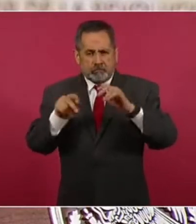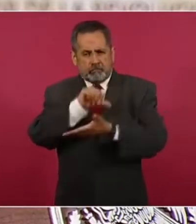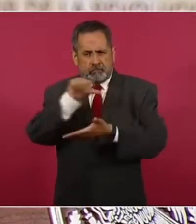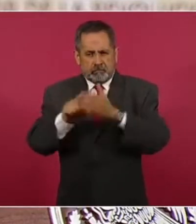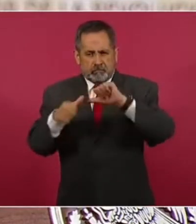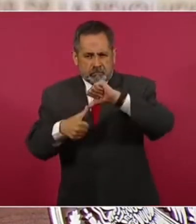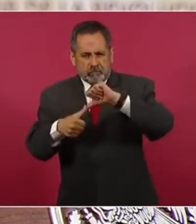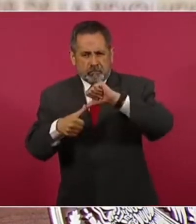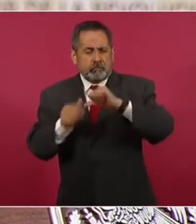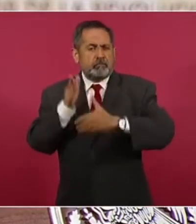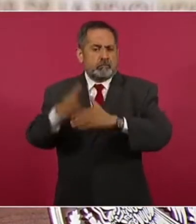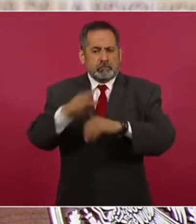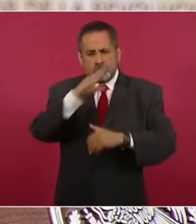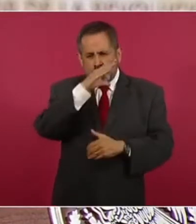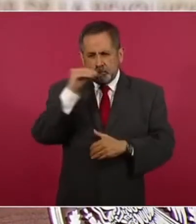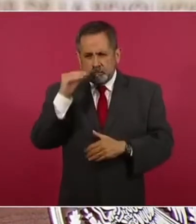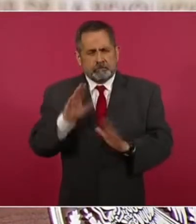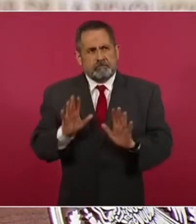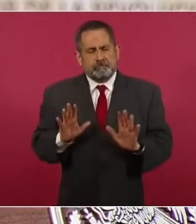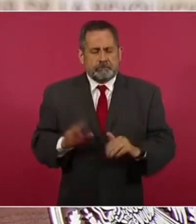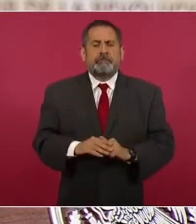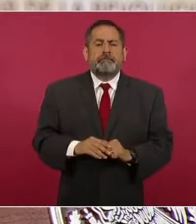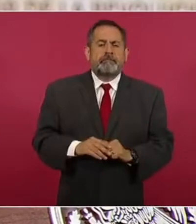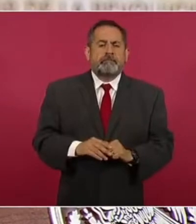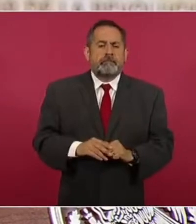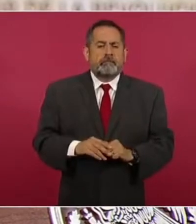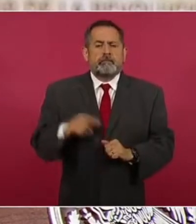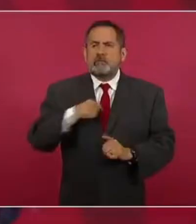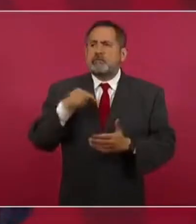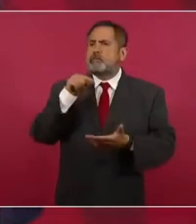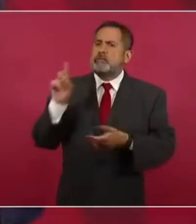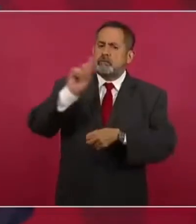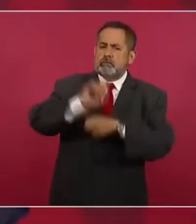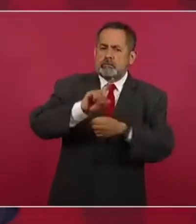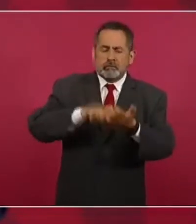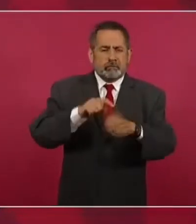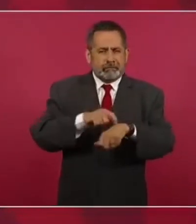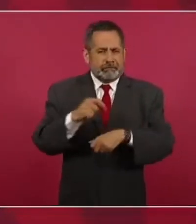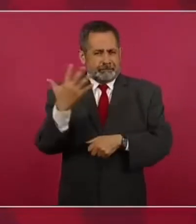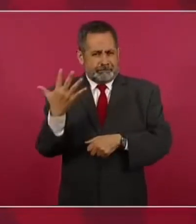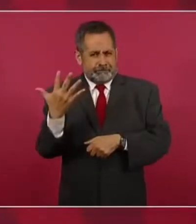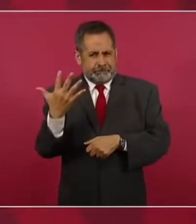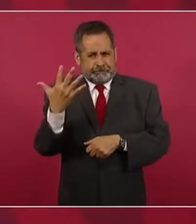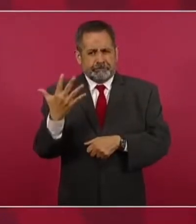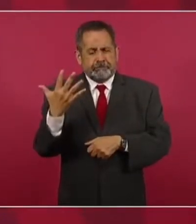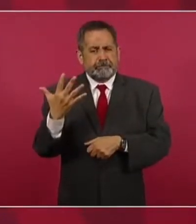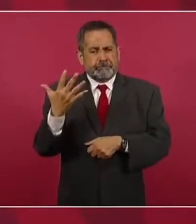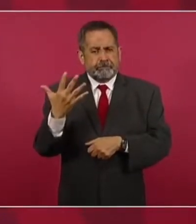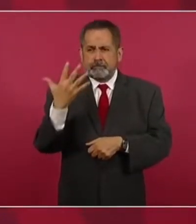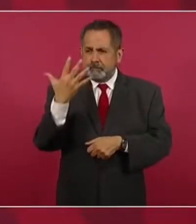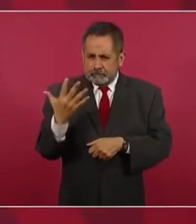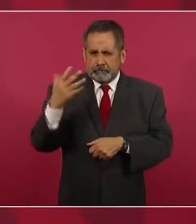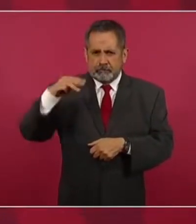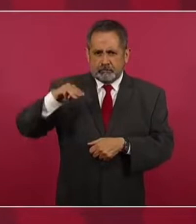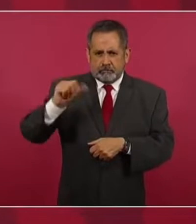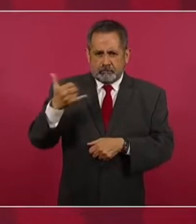y a Cuba, vamos a estar el día 5 de mayo